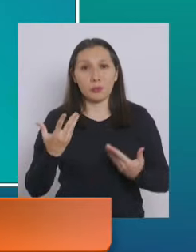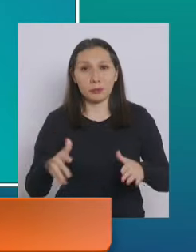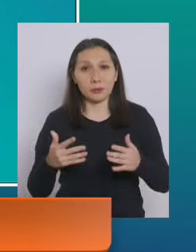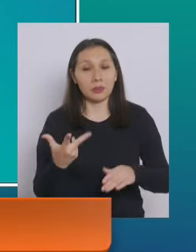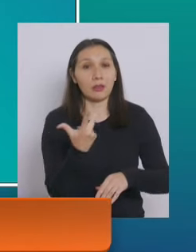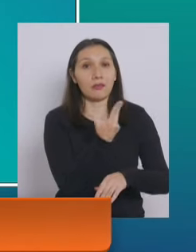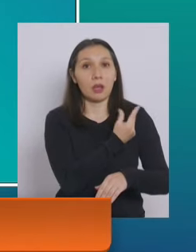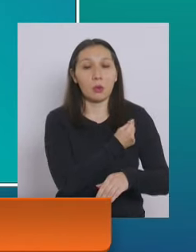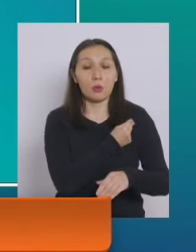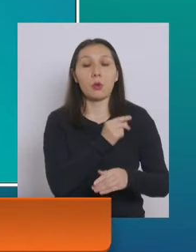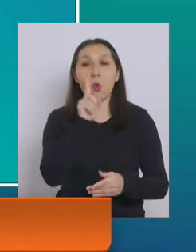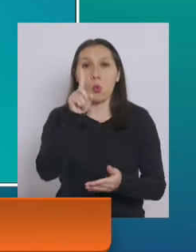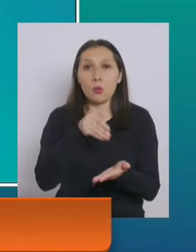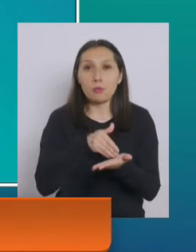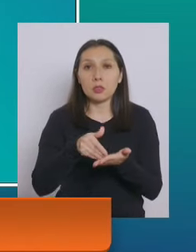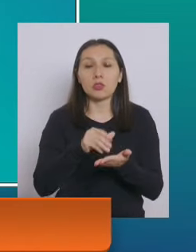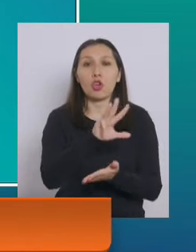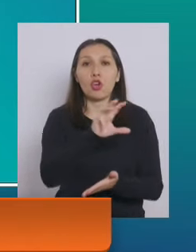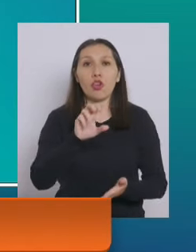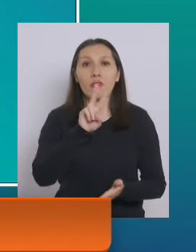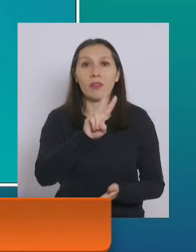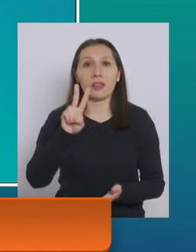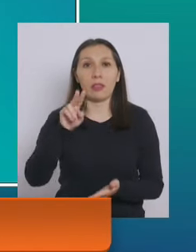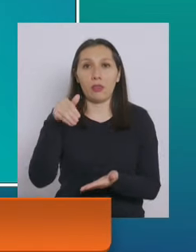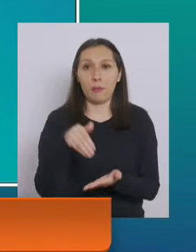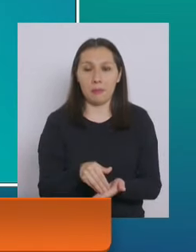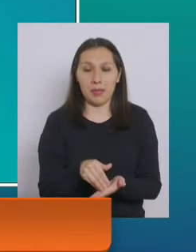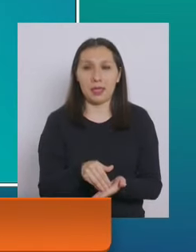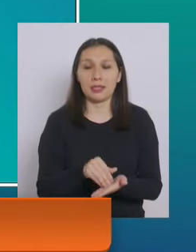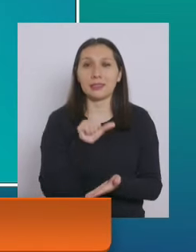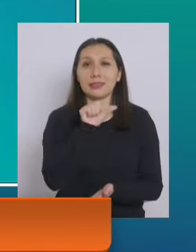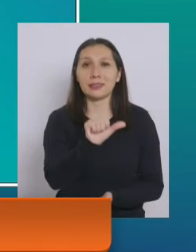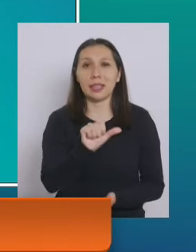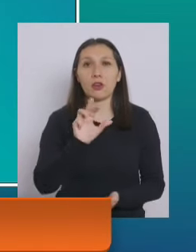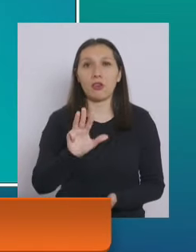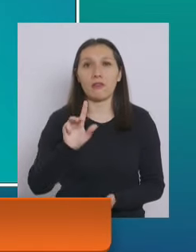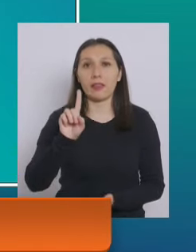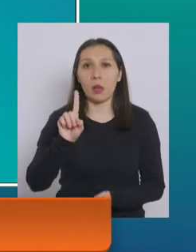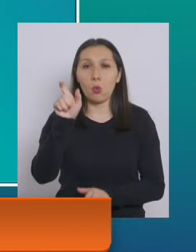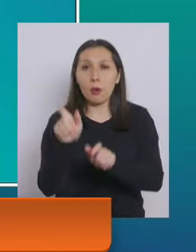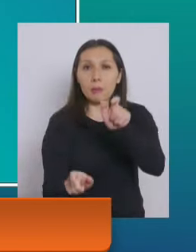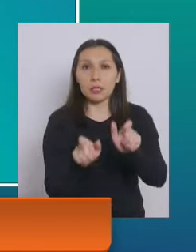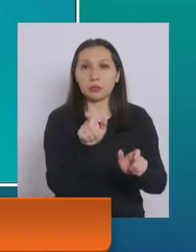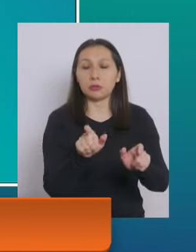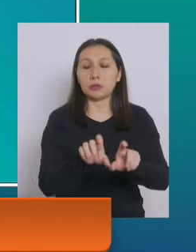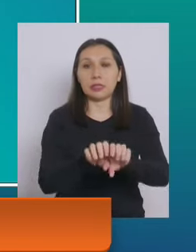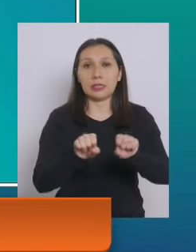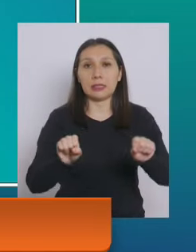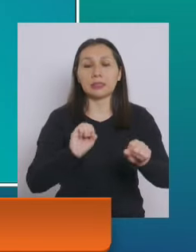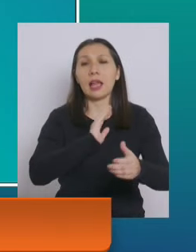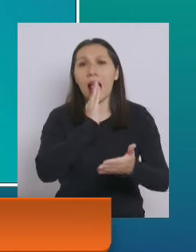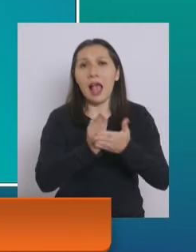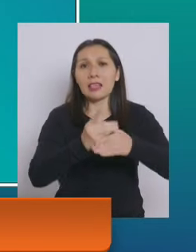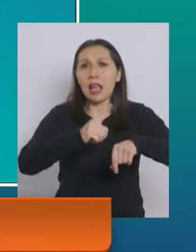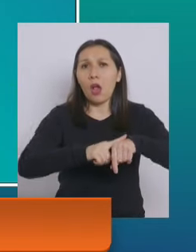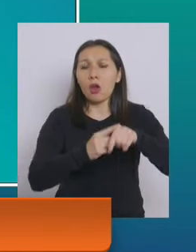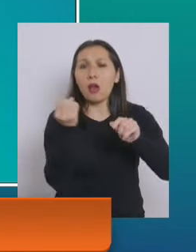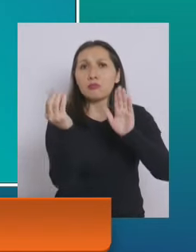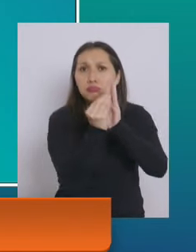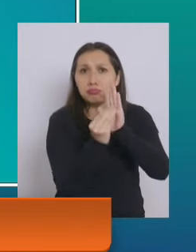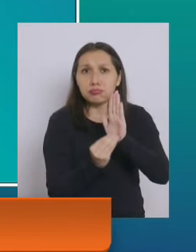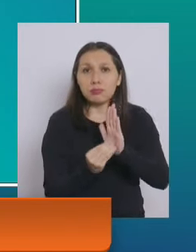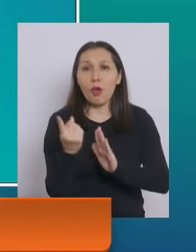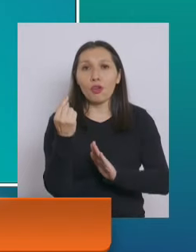momento es de 1.922.691 personas hasta las 11 de la